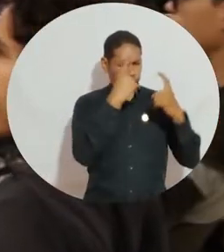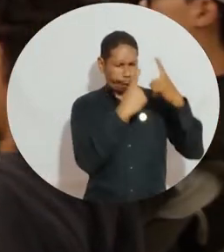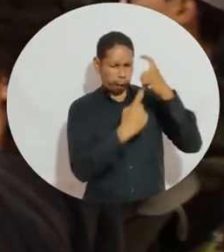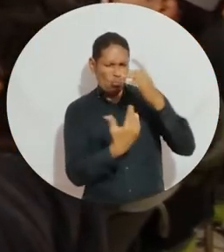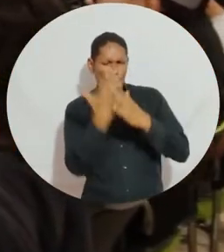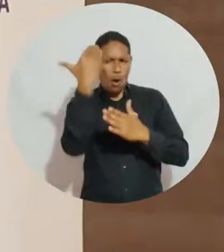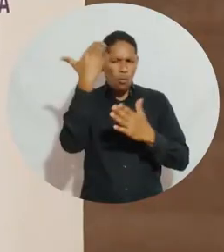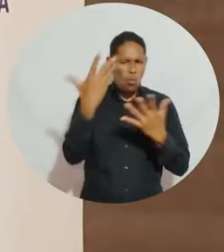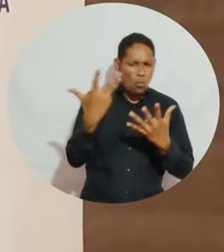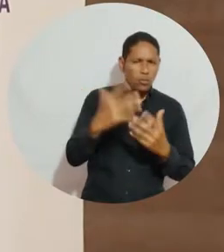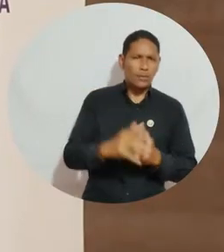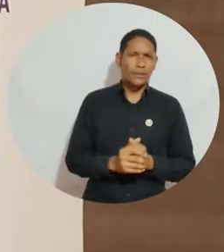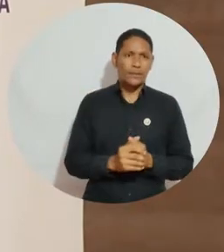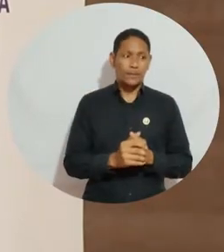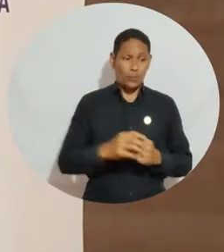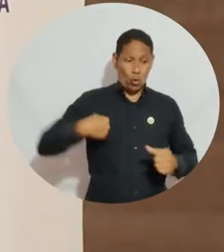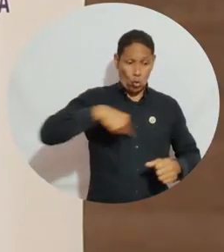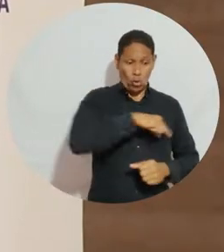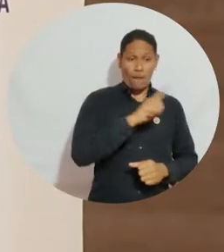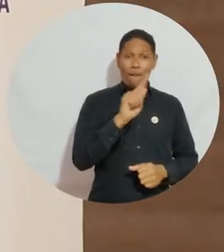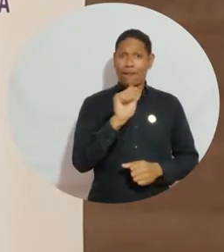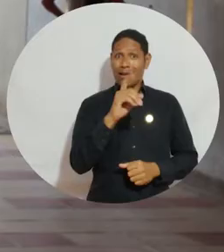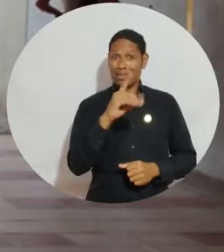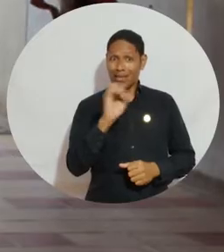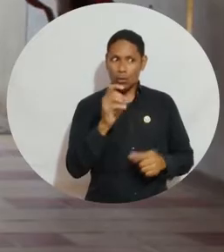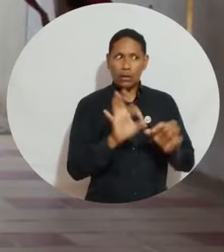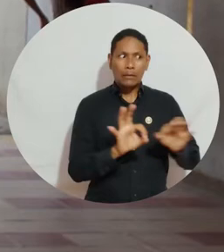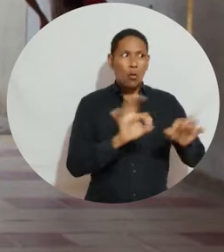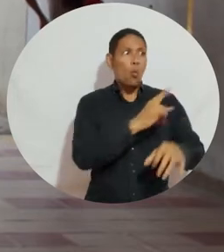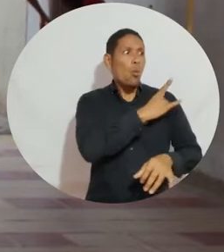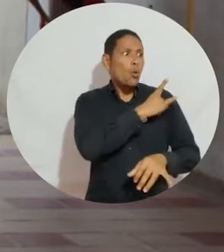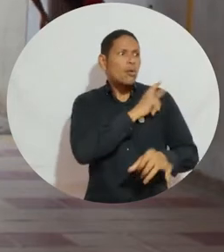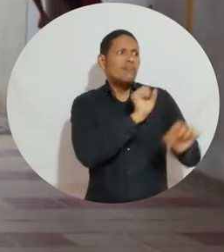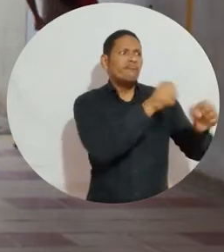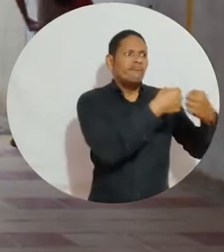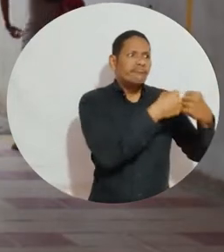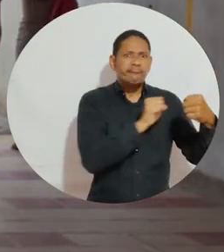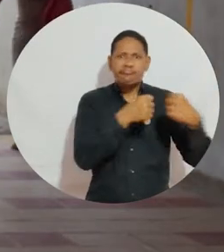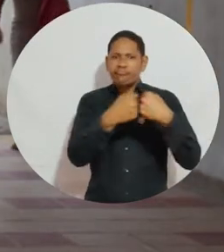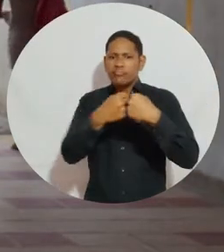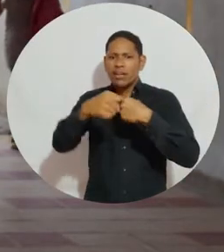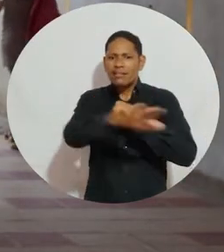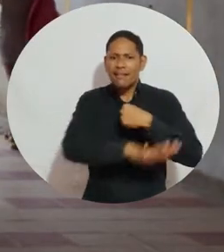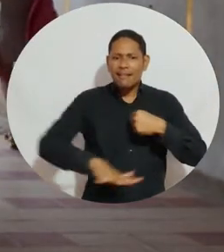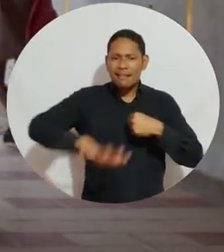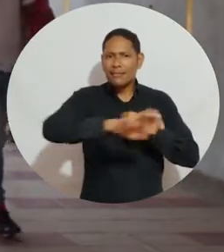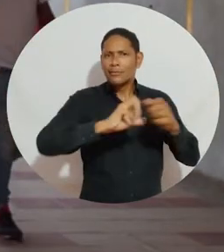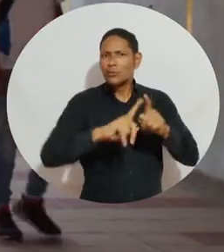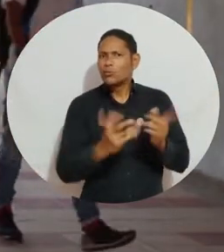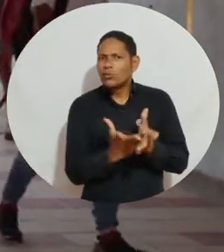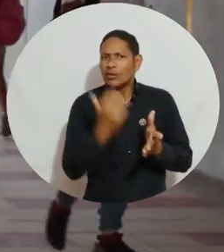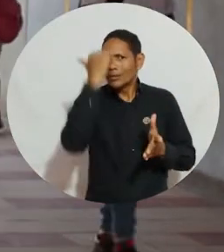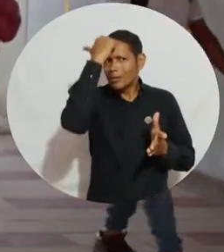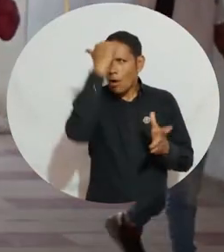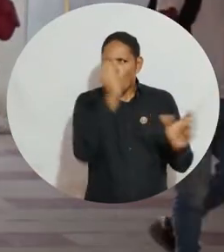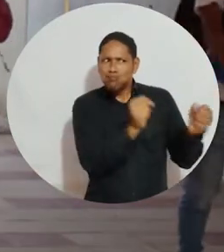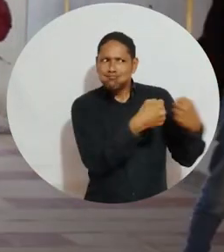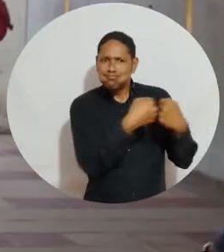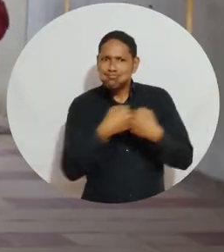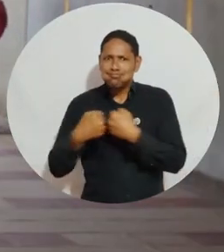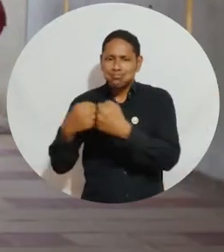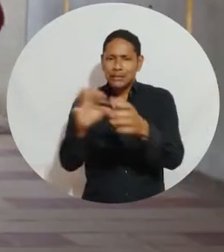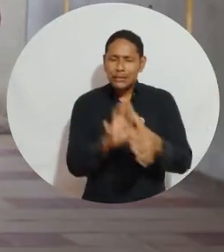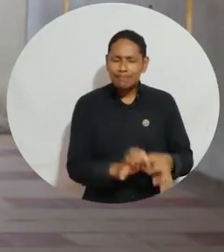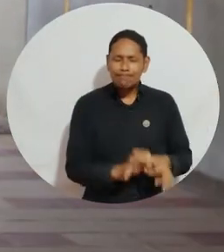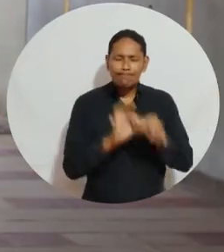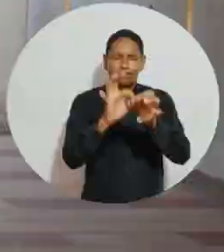repensarlo. Para FAECO es muy importante articularse con las universidades, con los territorios y con estudiantes y docentes con el